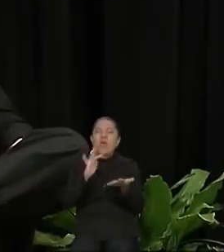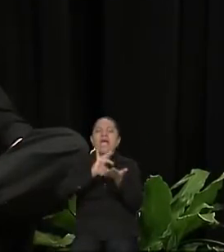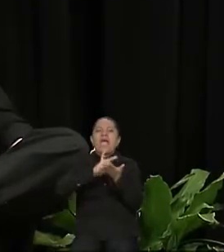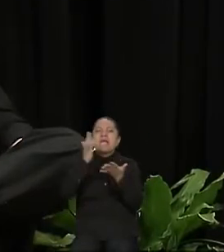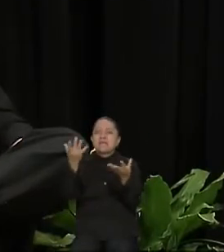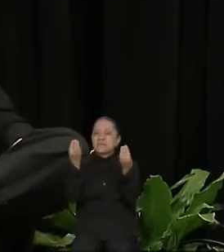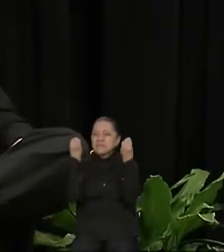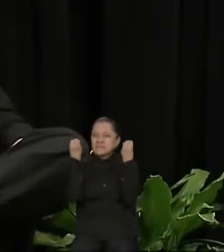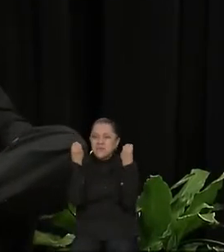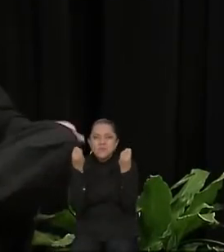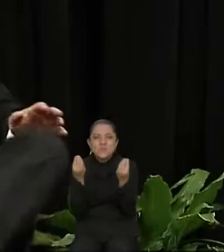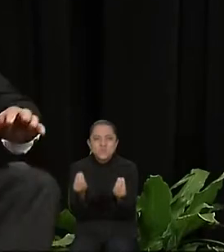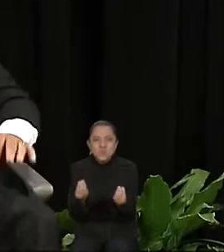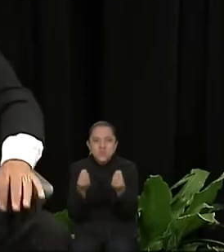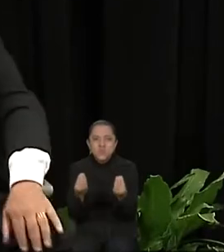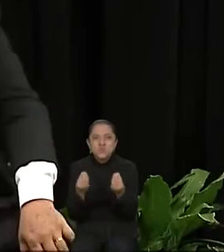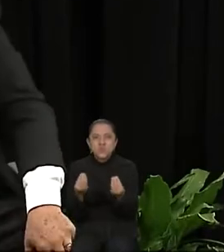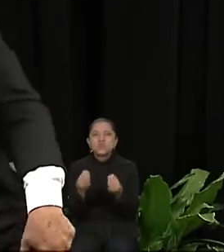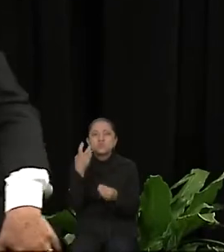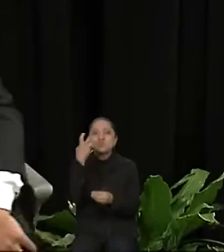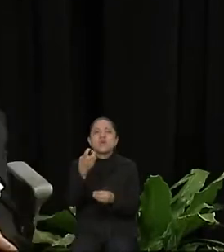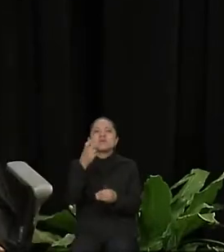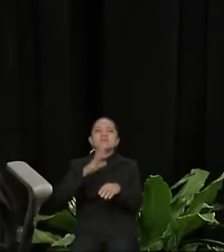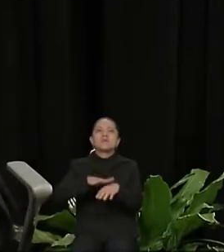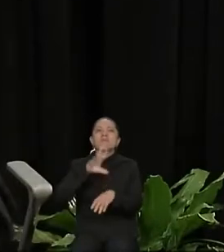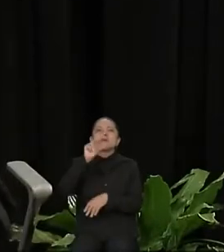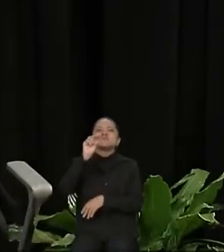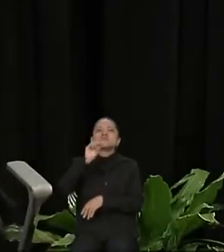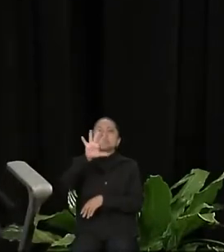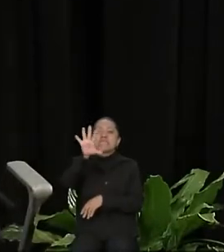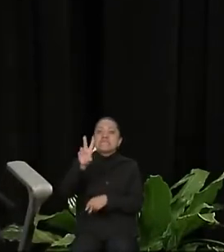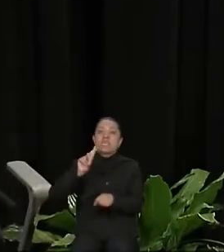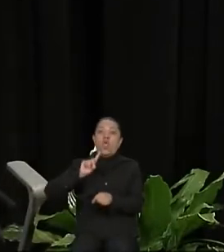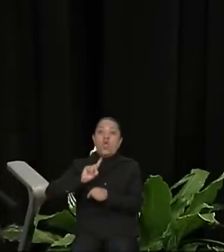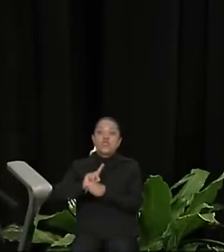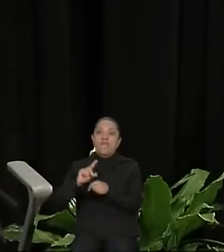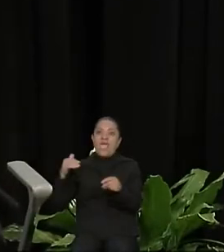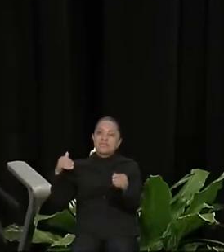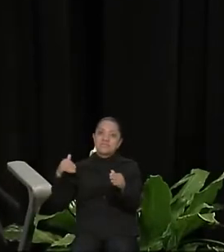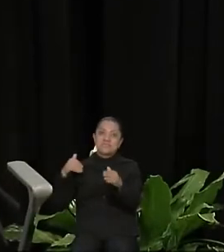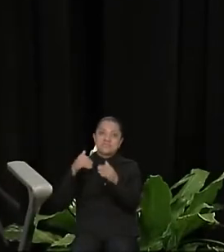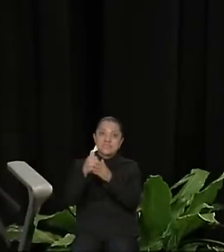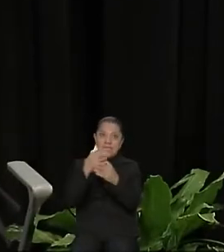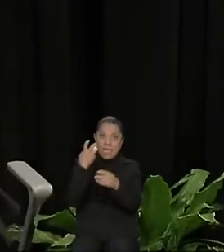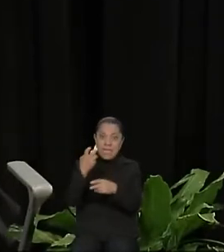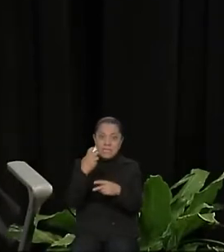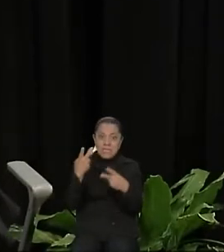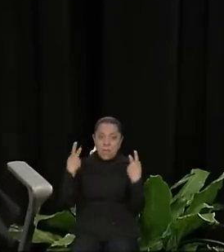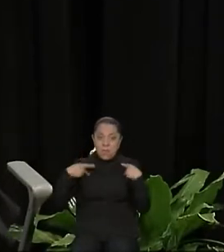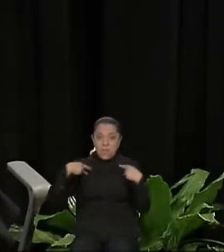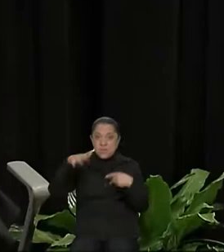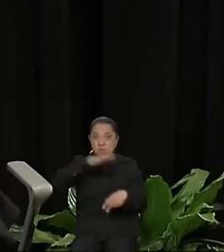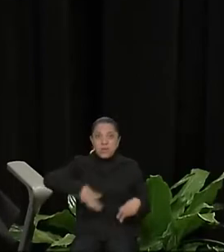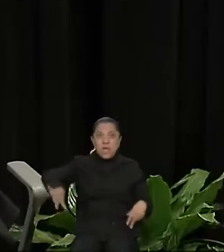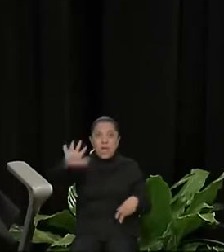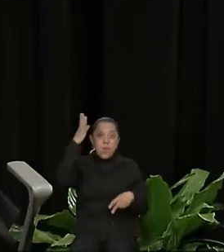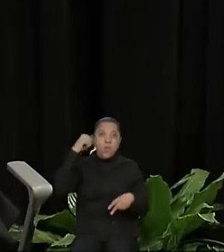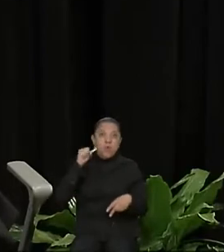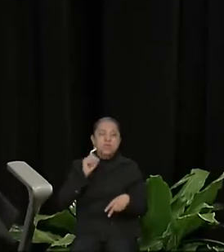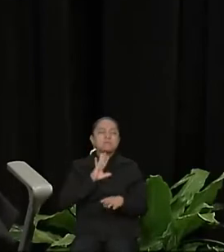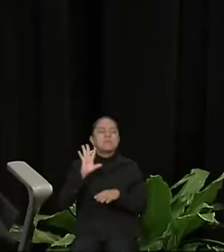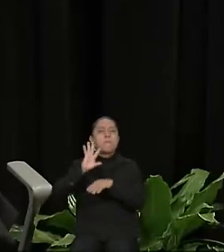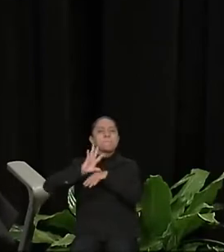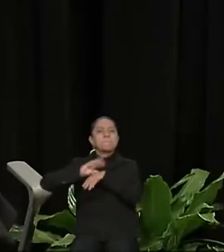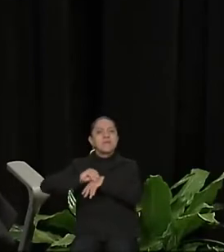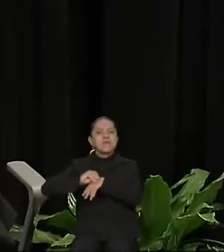estos más de 85 días en los cuales la ciudadanía morelense nos ha permitido escuchar